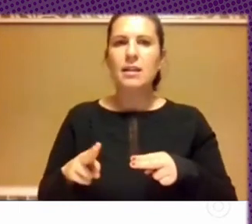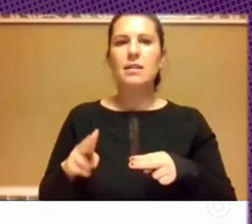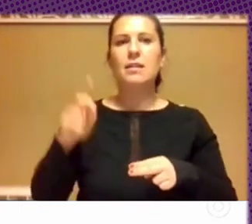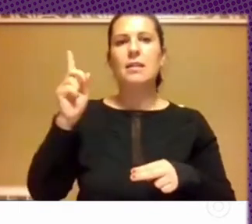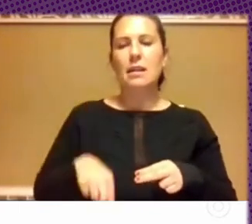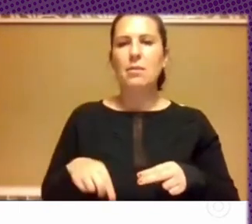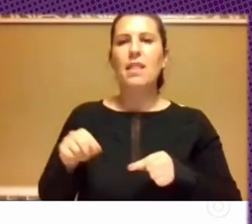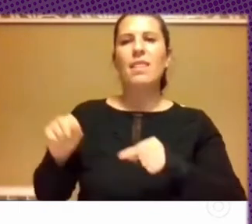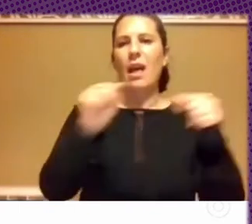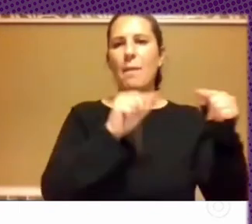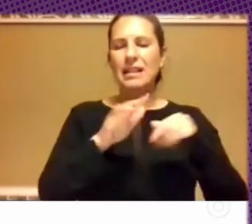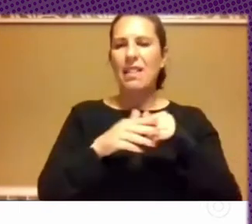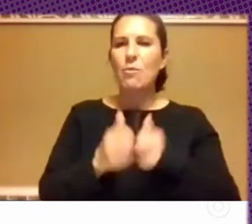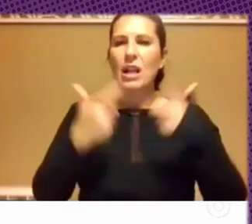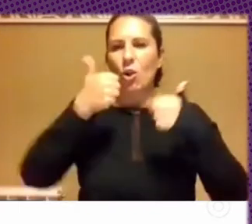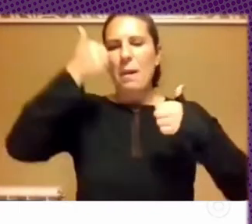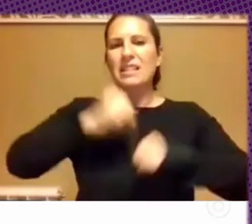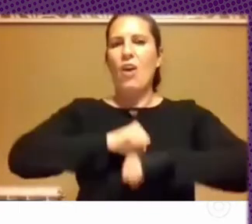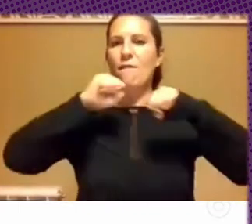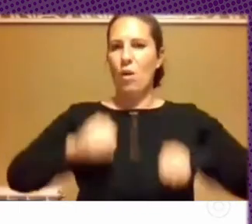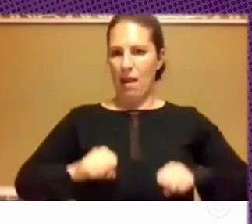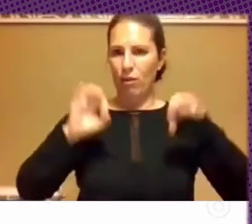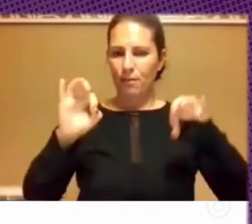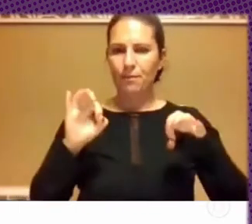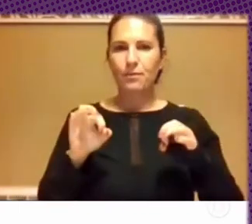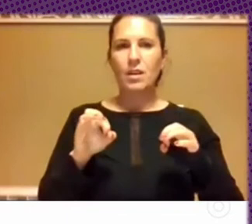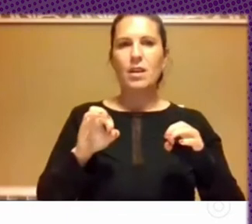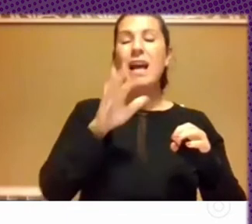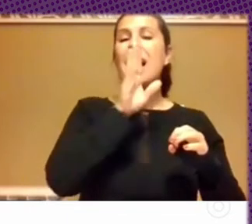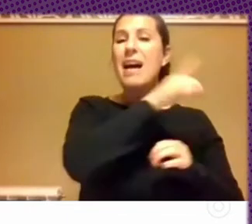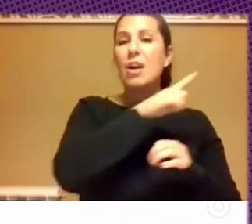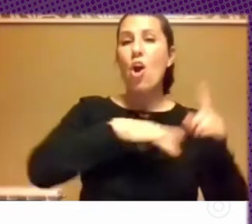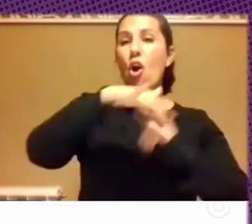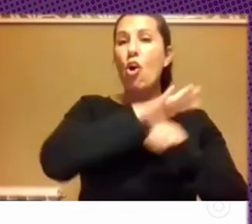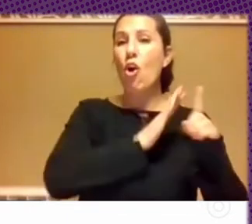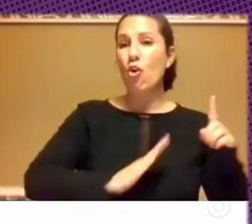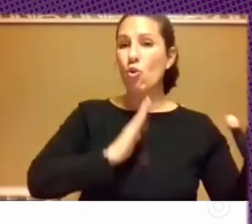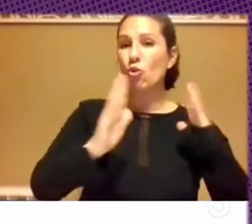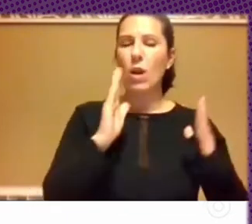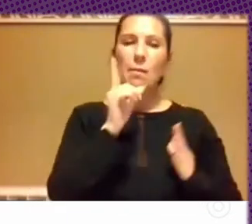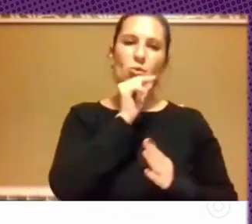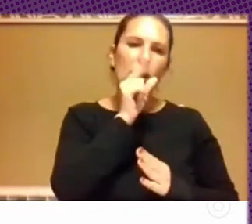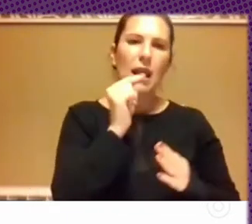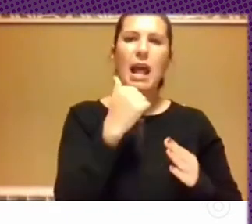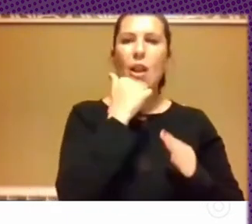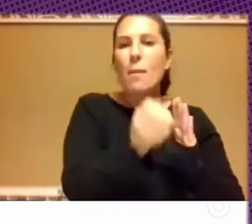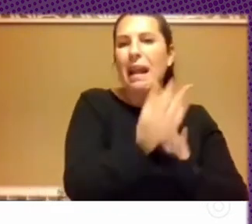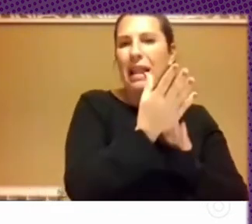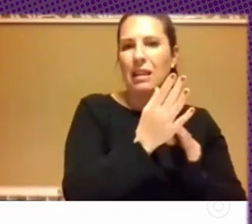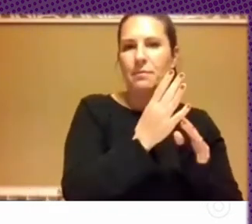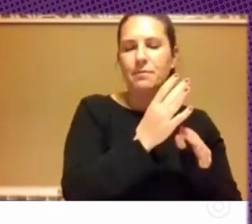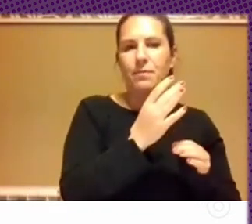debate democrático más formado, en la coyuntura tenemos tendencias de Twitter, tenemos una noticia emergente, a nivel del caso